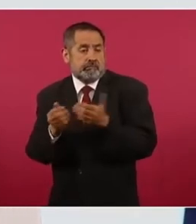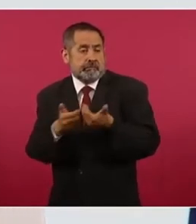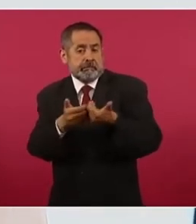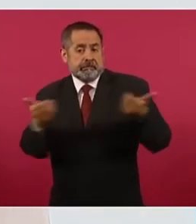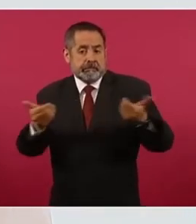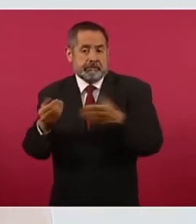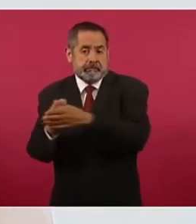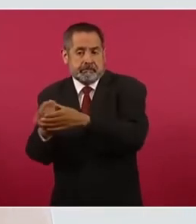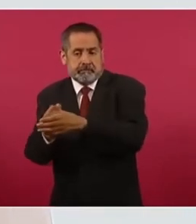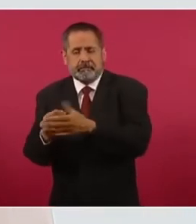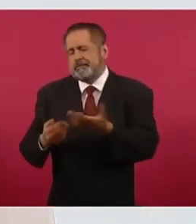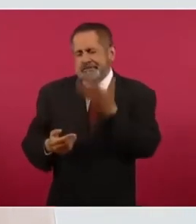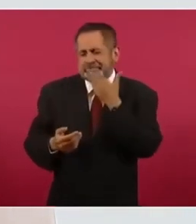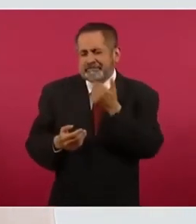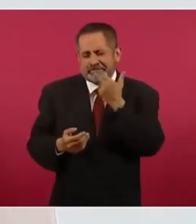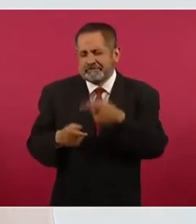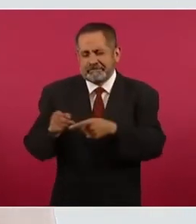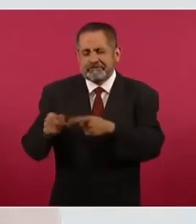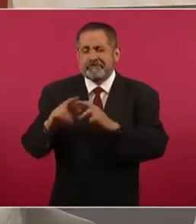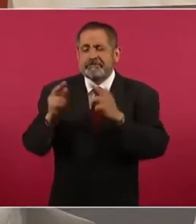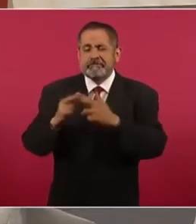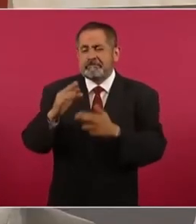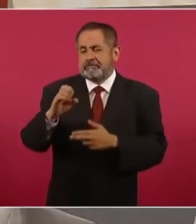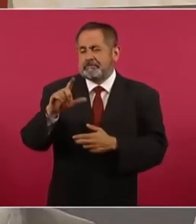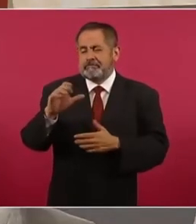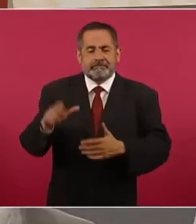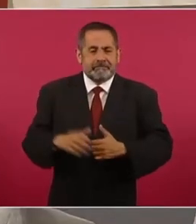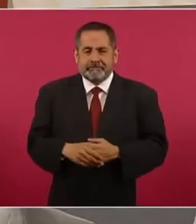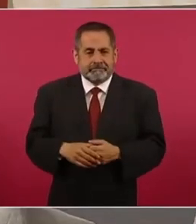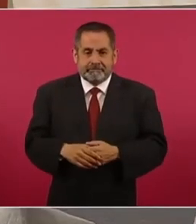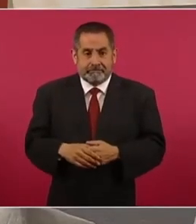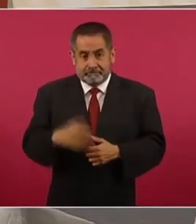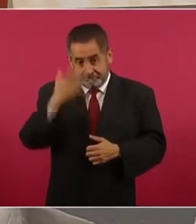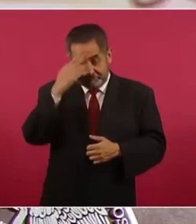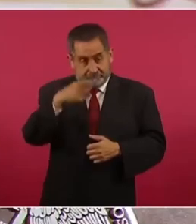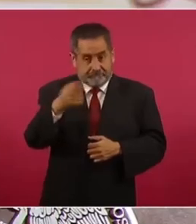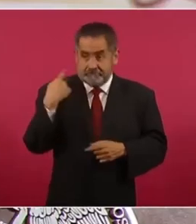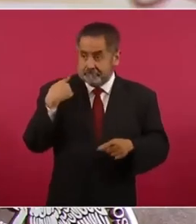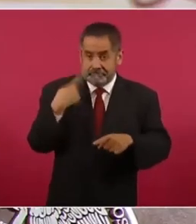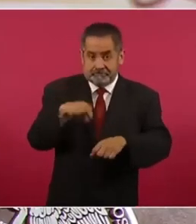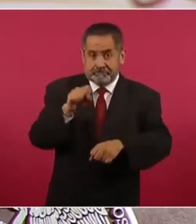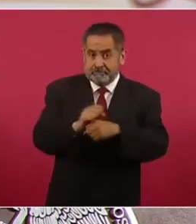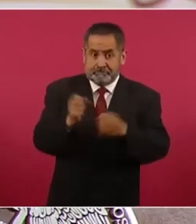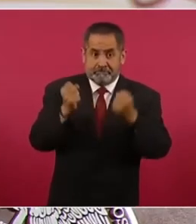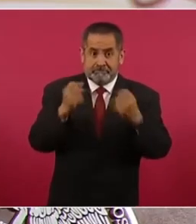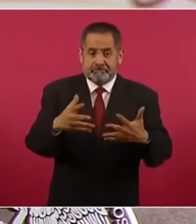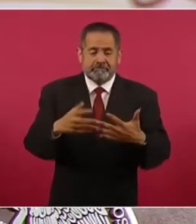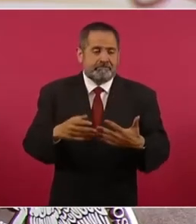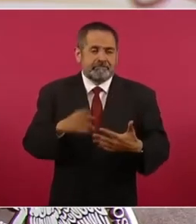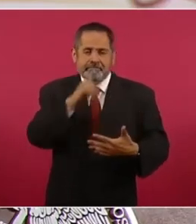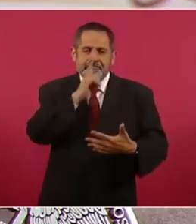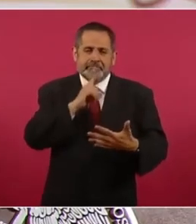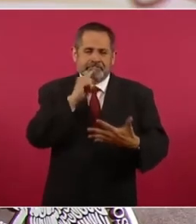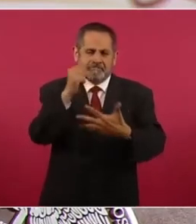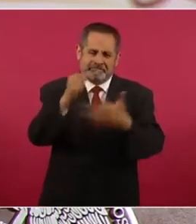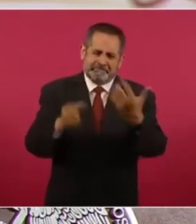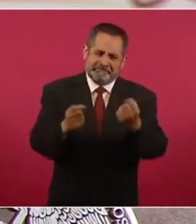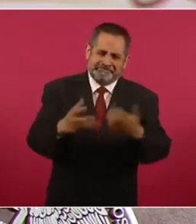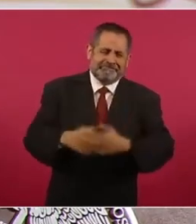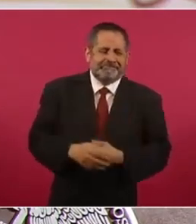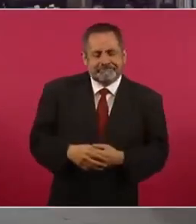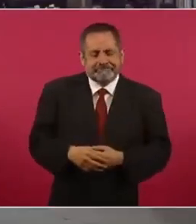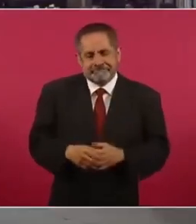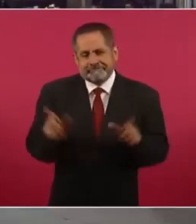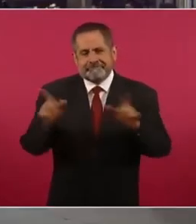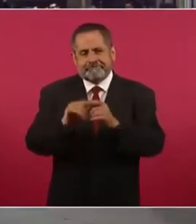supuesta reunión de la CELAC. Como ven, esta semana estuvo cargadita, pero hasta aquí la sección. Es cuanto, señor